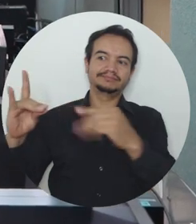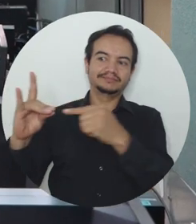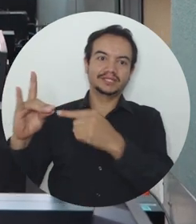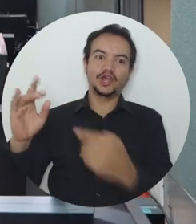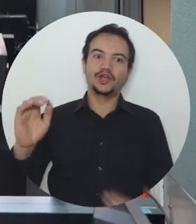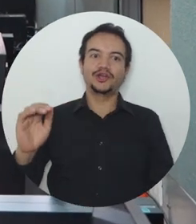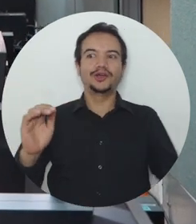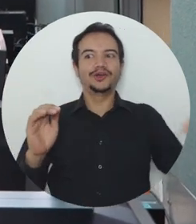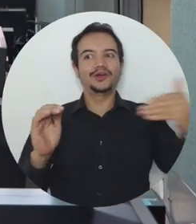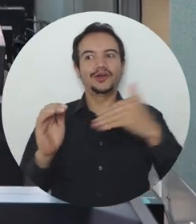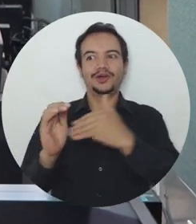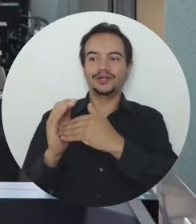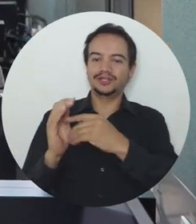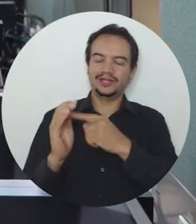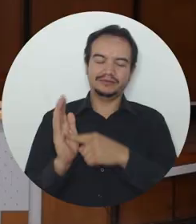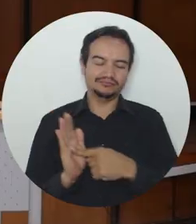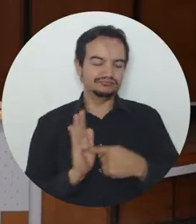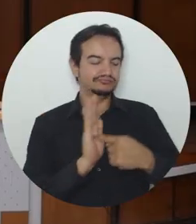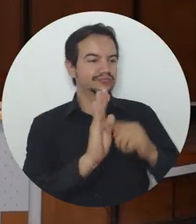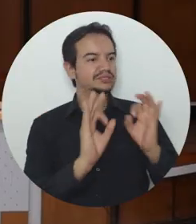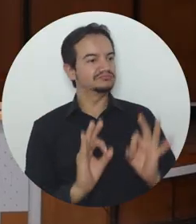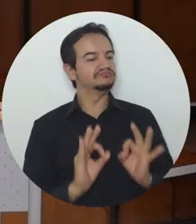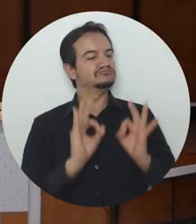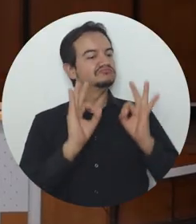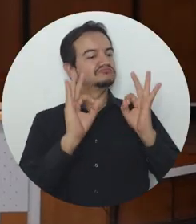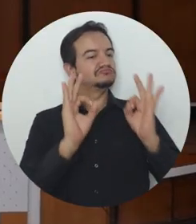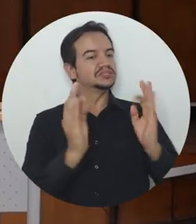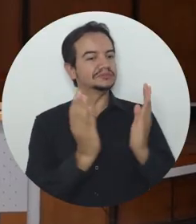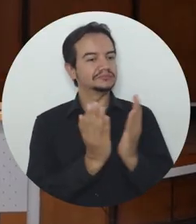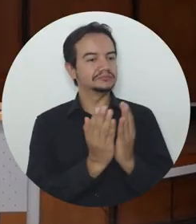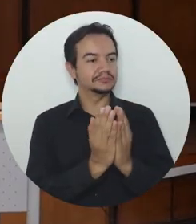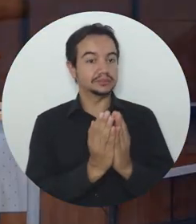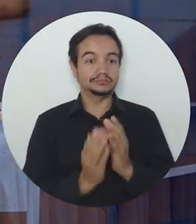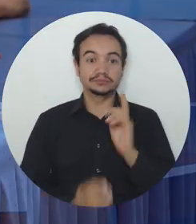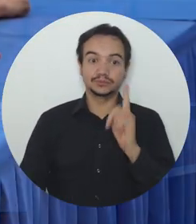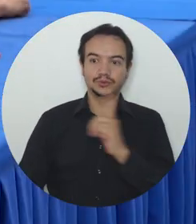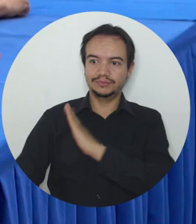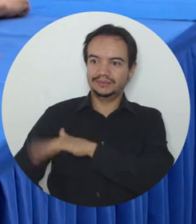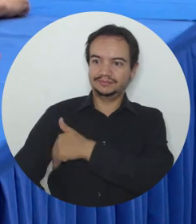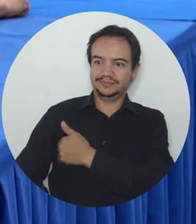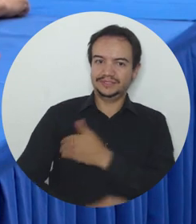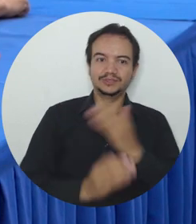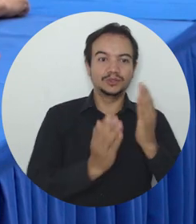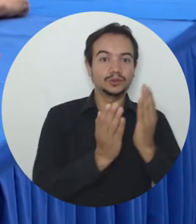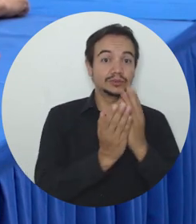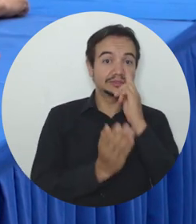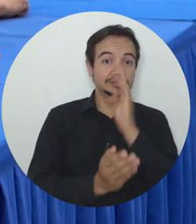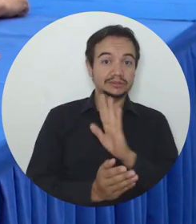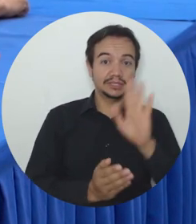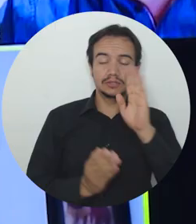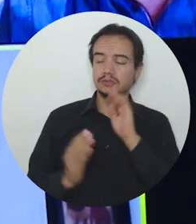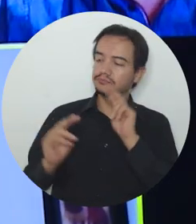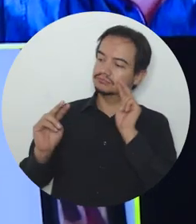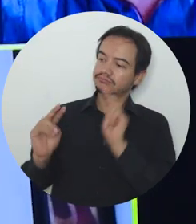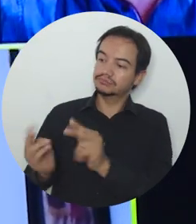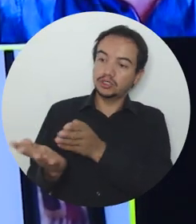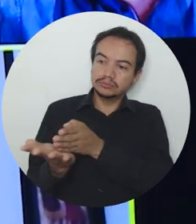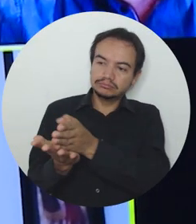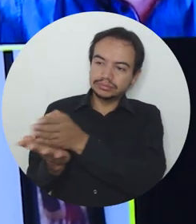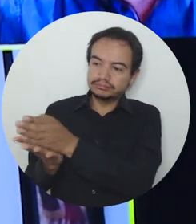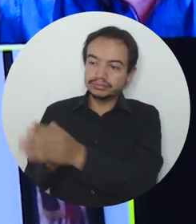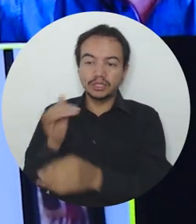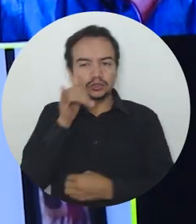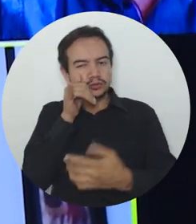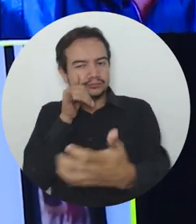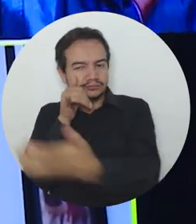Una vez más, la Universidad del Magdalena ratifica su apuesta por la alta calidad luego de que el Ministerio de Educación otorgara la acreditación